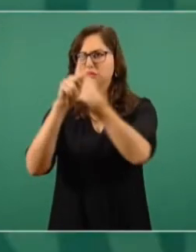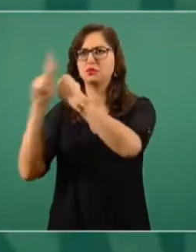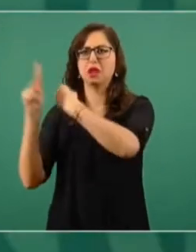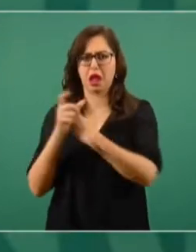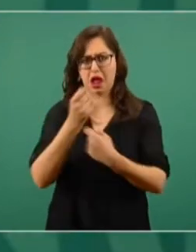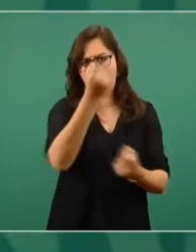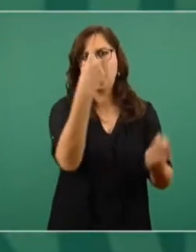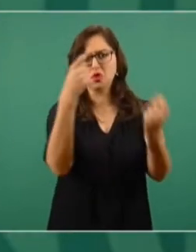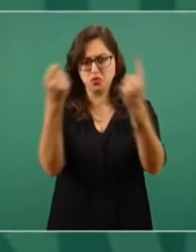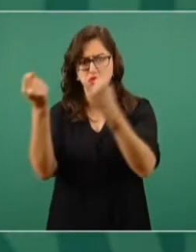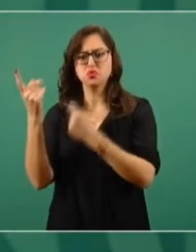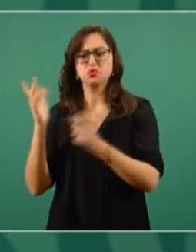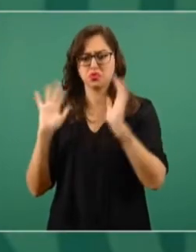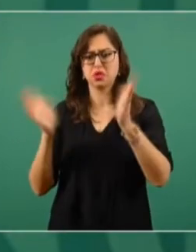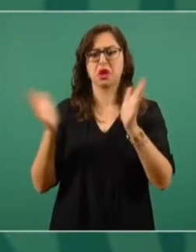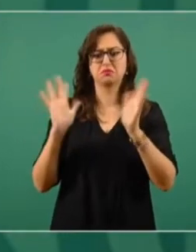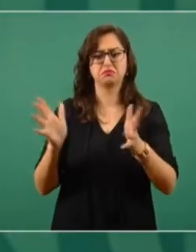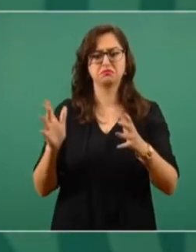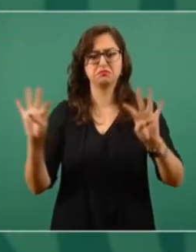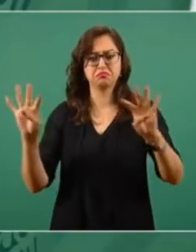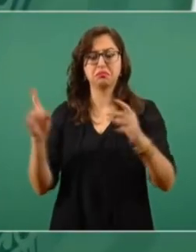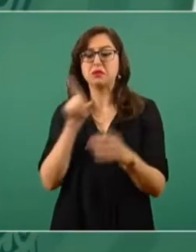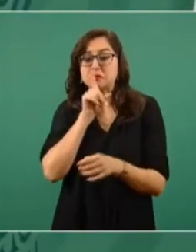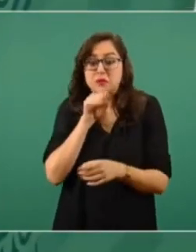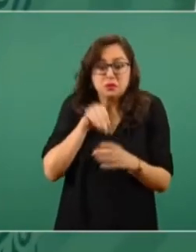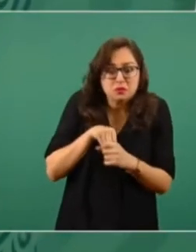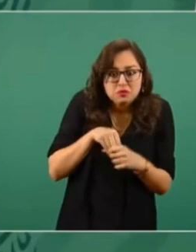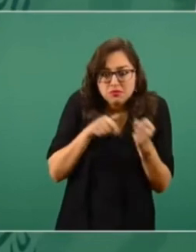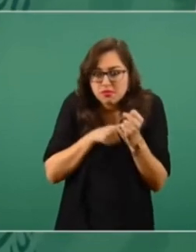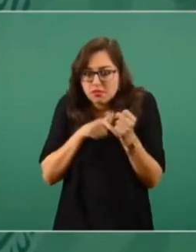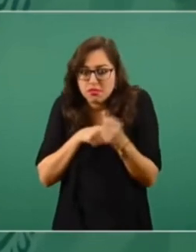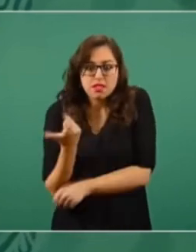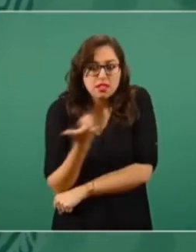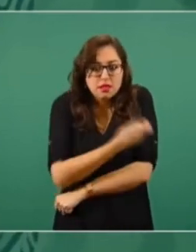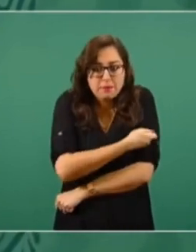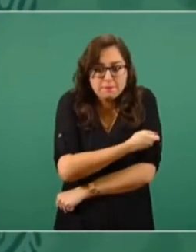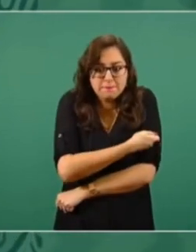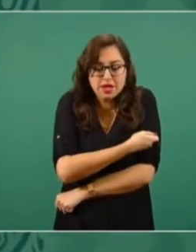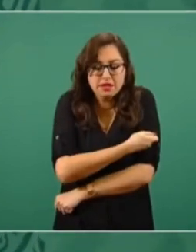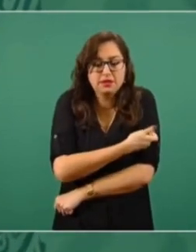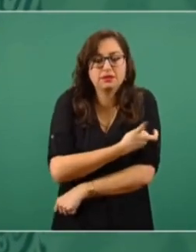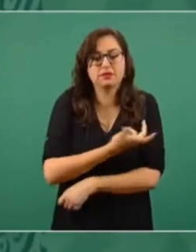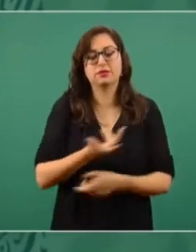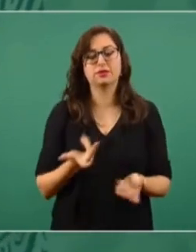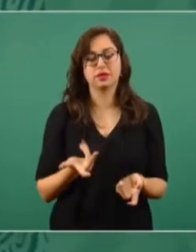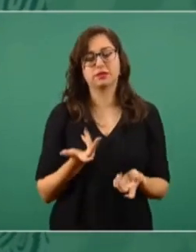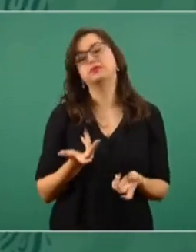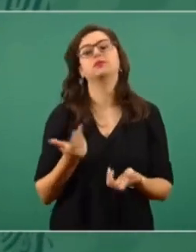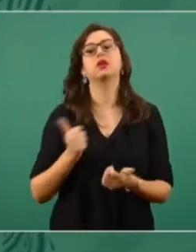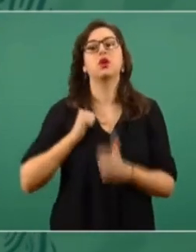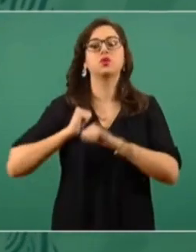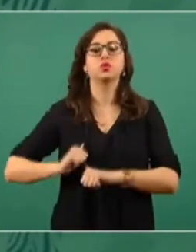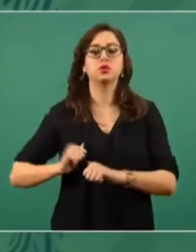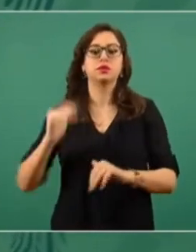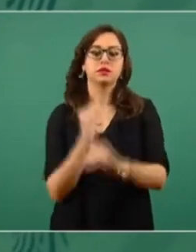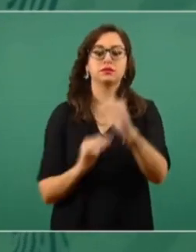donde hasta en secreto los de arriba